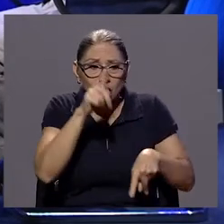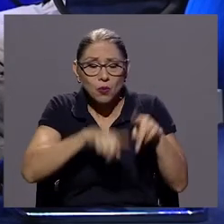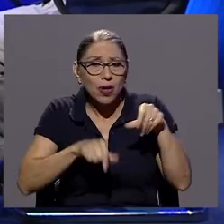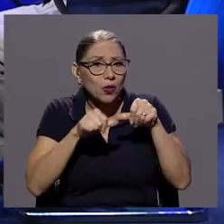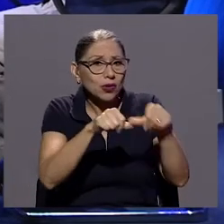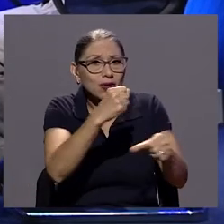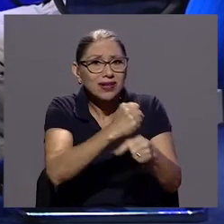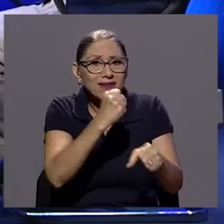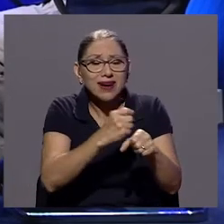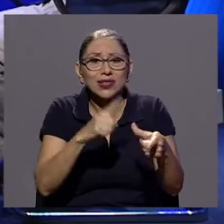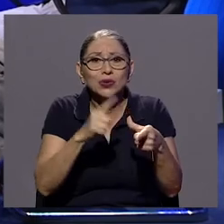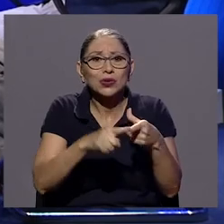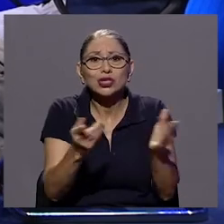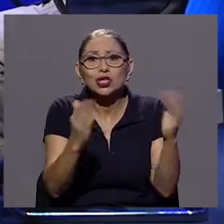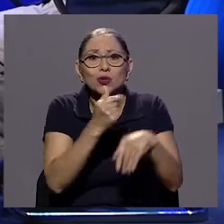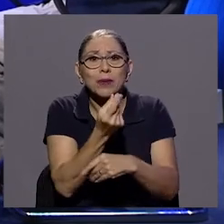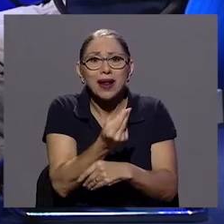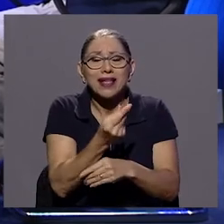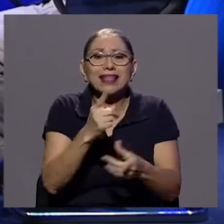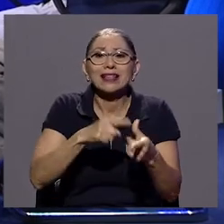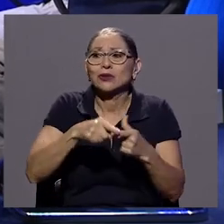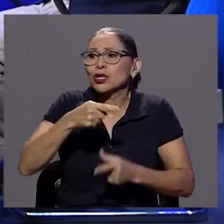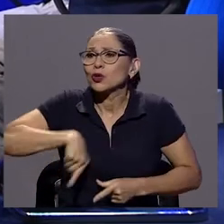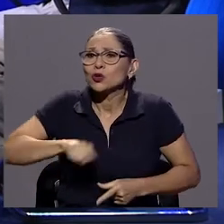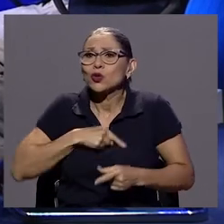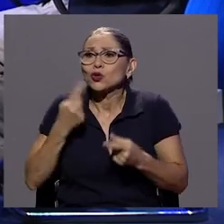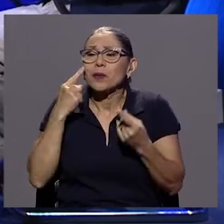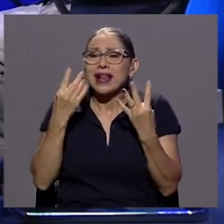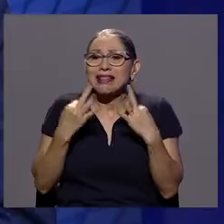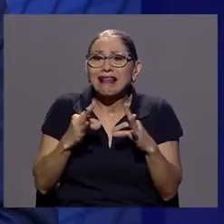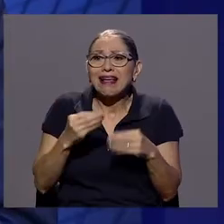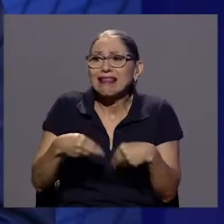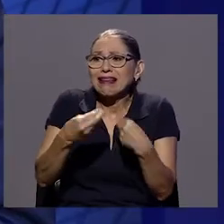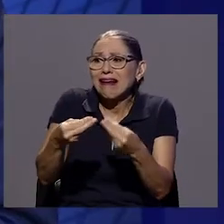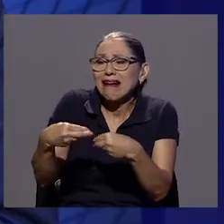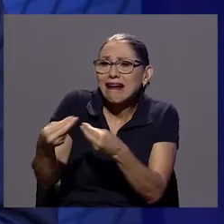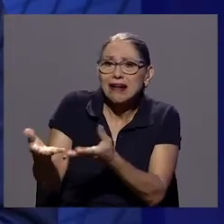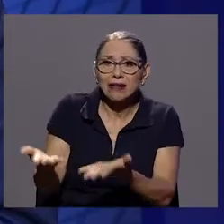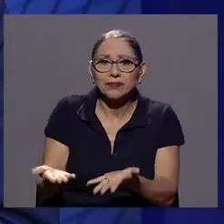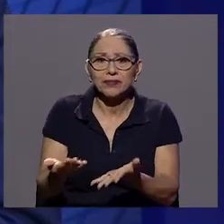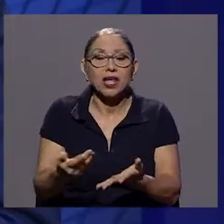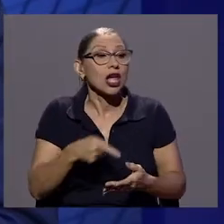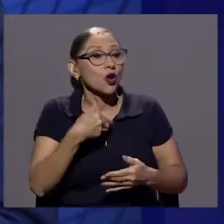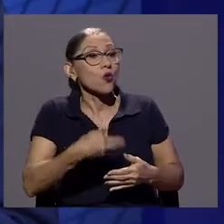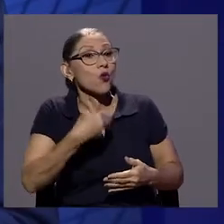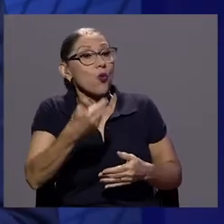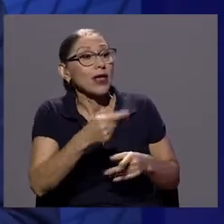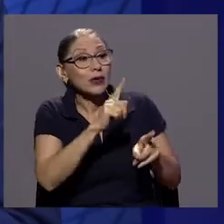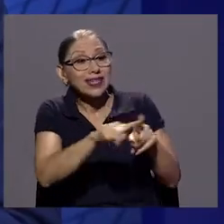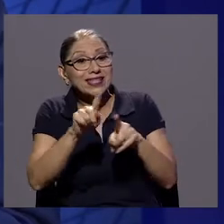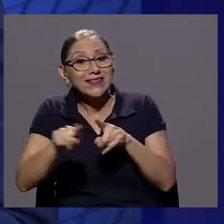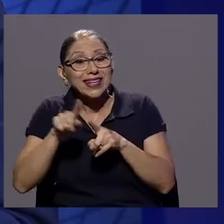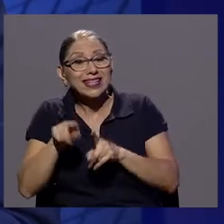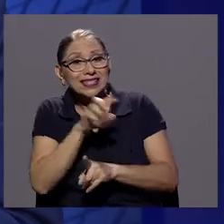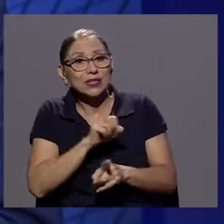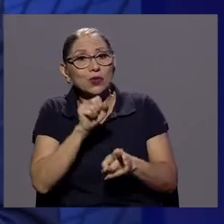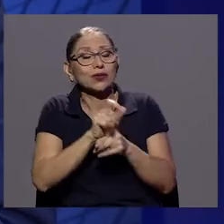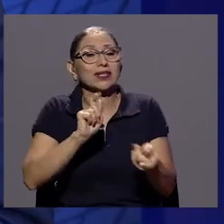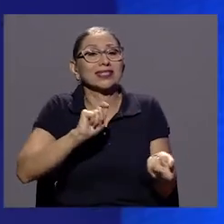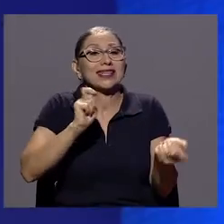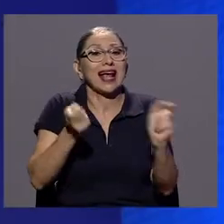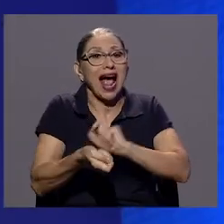cambian la lógica de nuestros comportamientos. Y que cuando se suman estos cambios en las historias